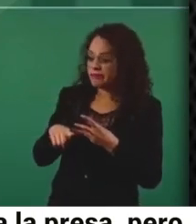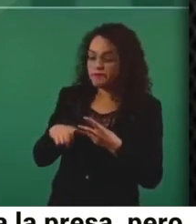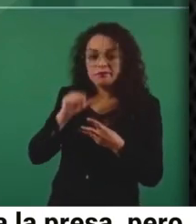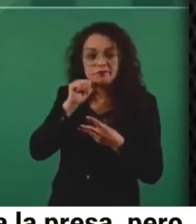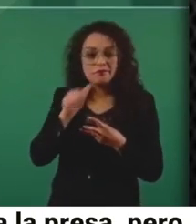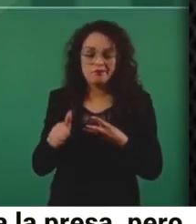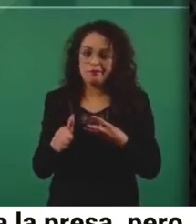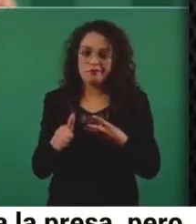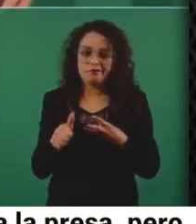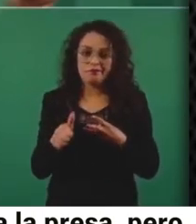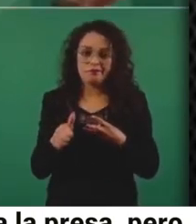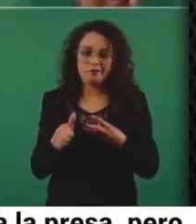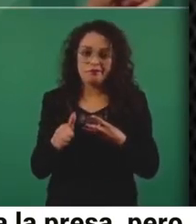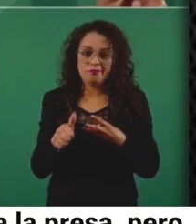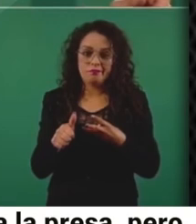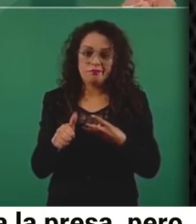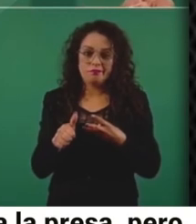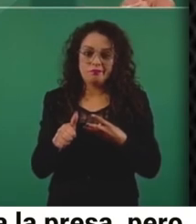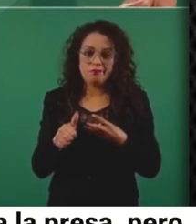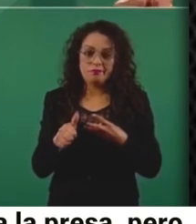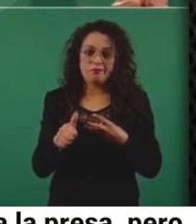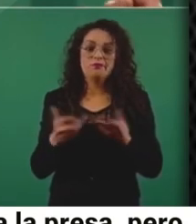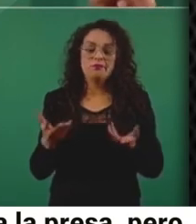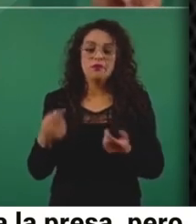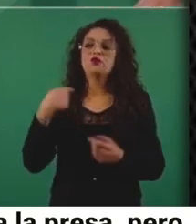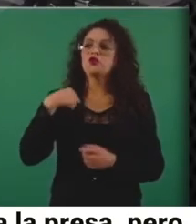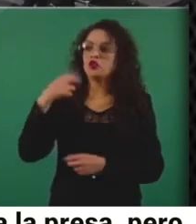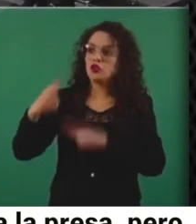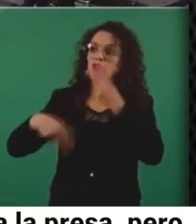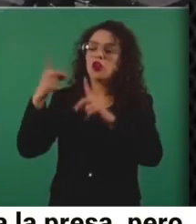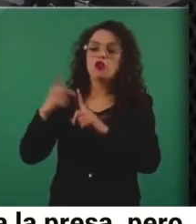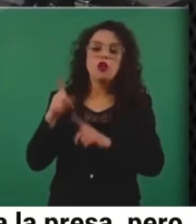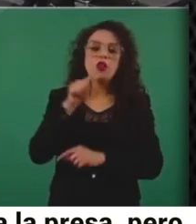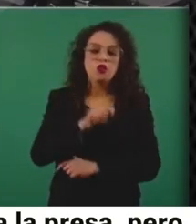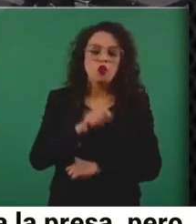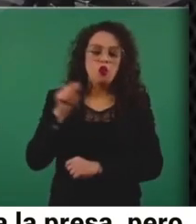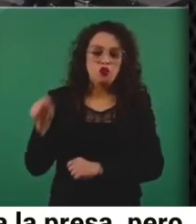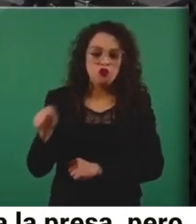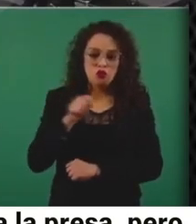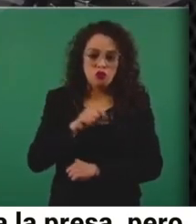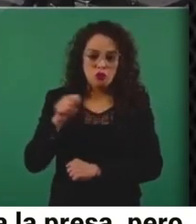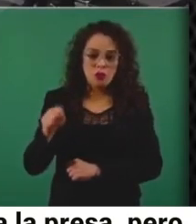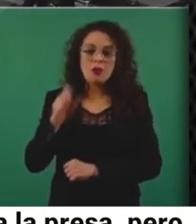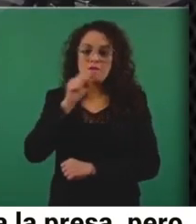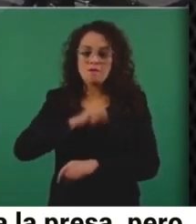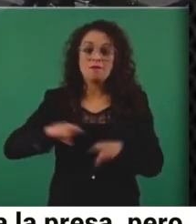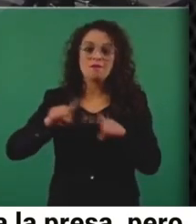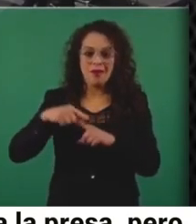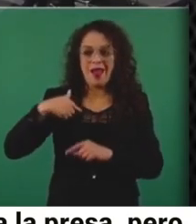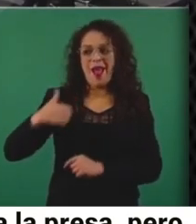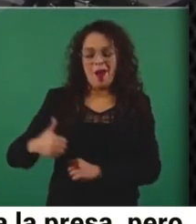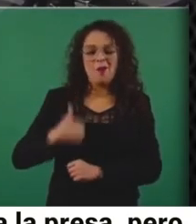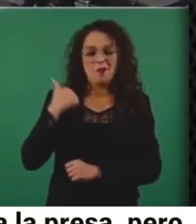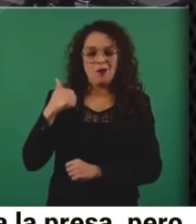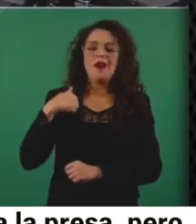Y voy a Torreón, aprovecho también para ir avanzando.